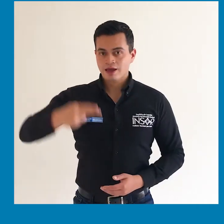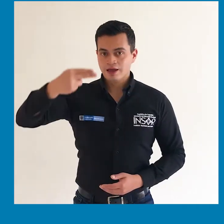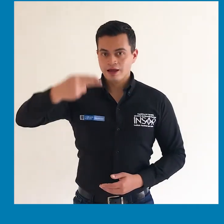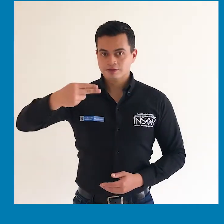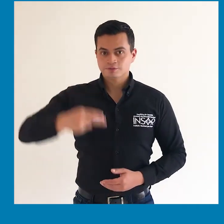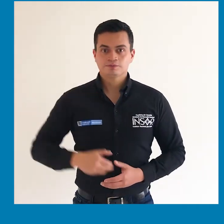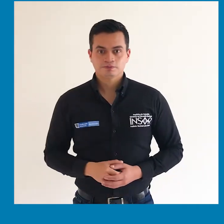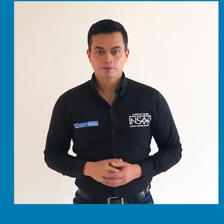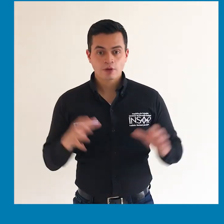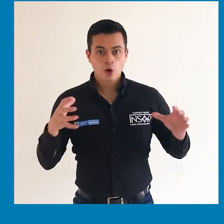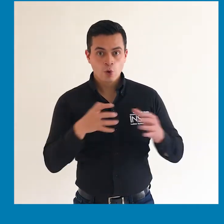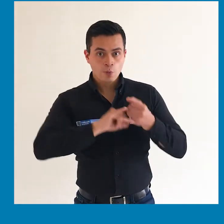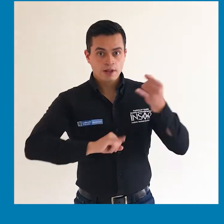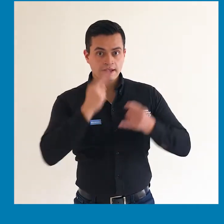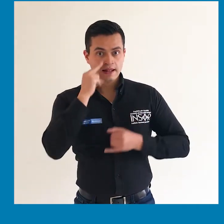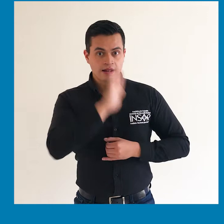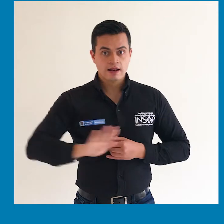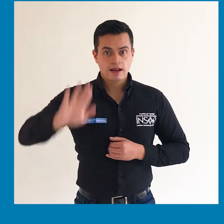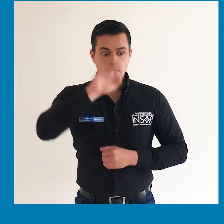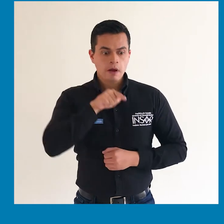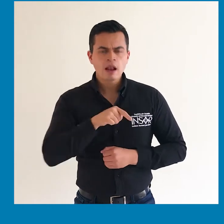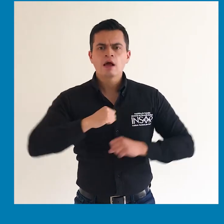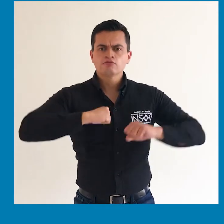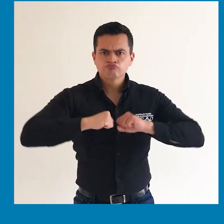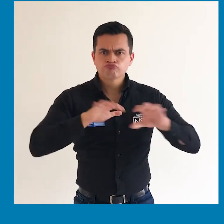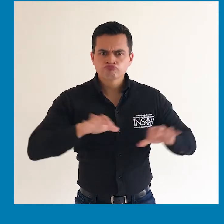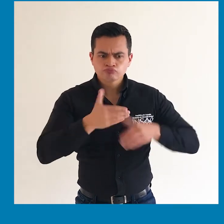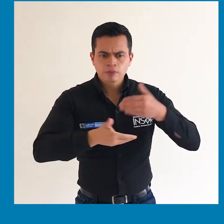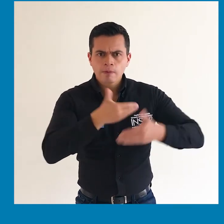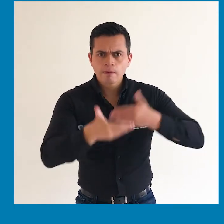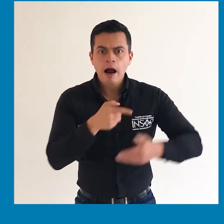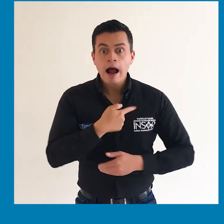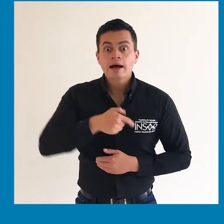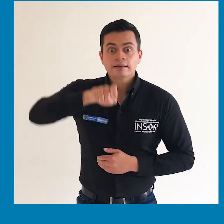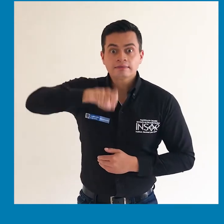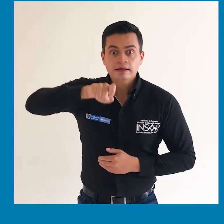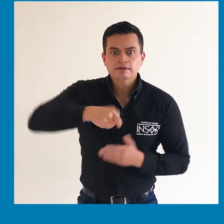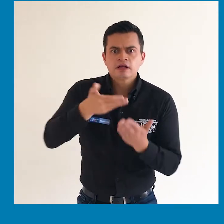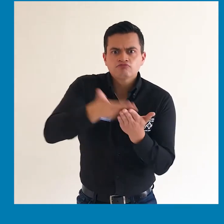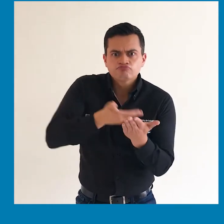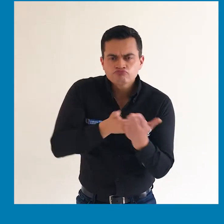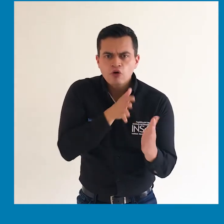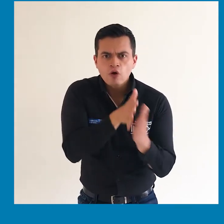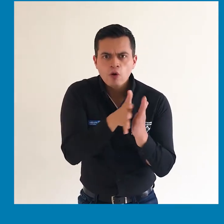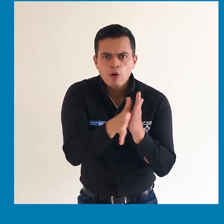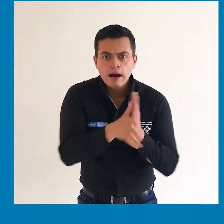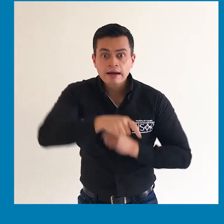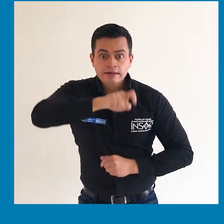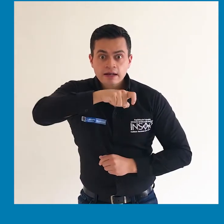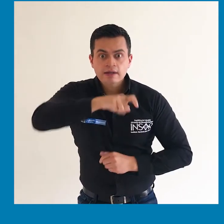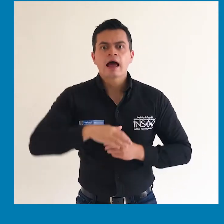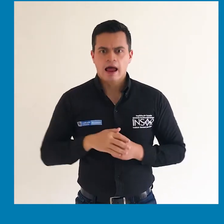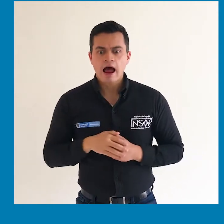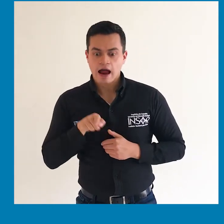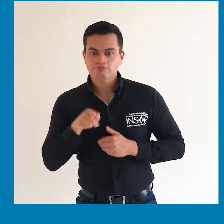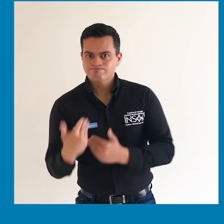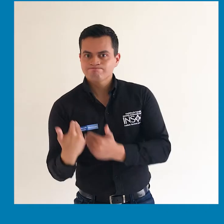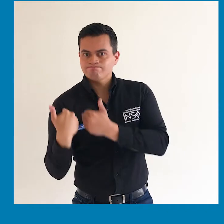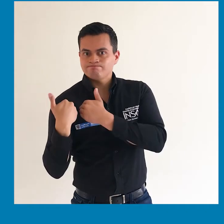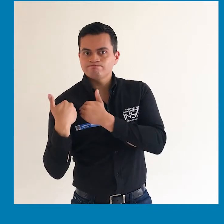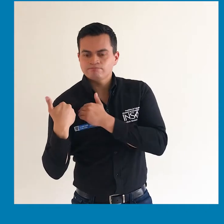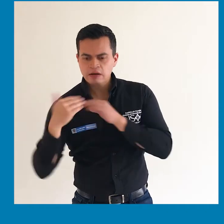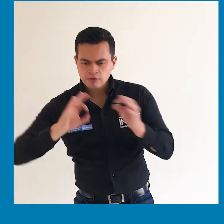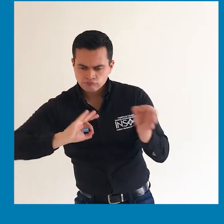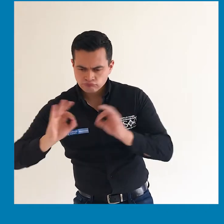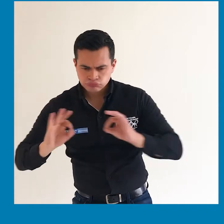H. Consolidar material informativo que sea necesario para las actividades del Mecanismo Independiente Nacional.